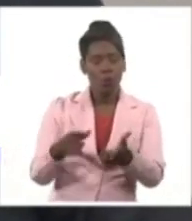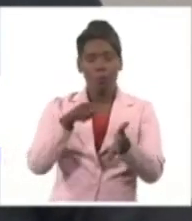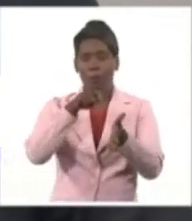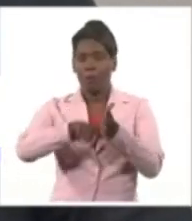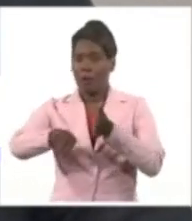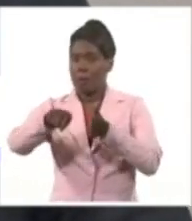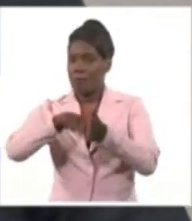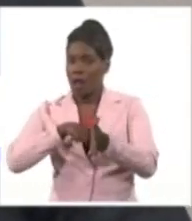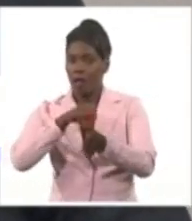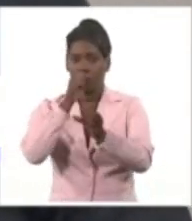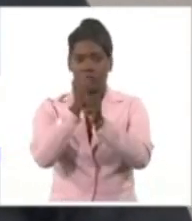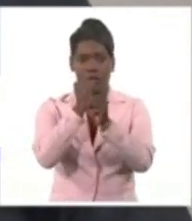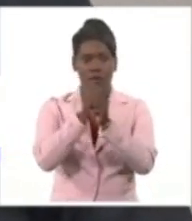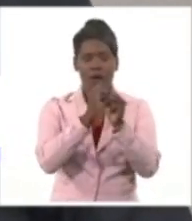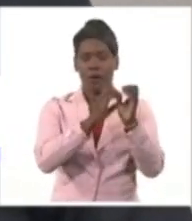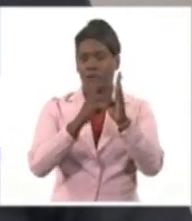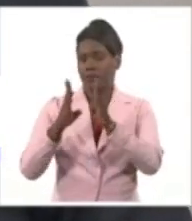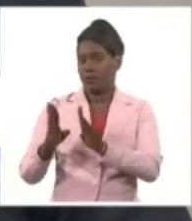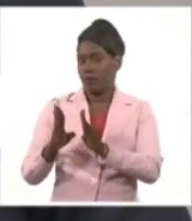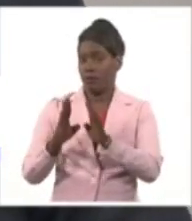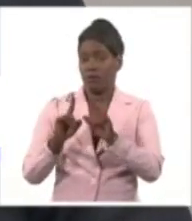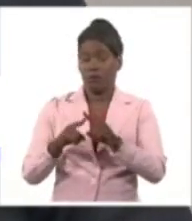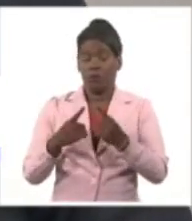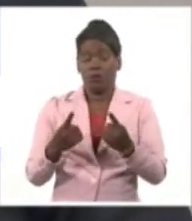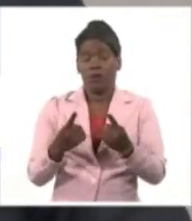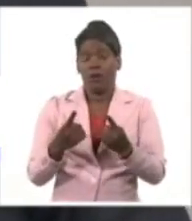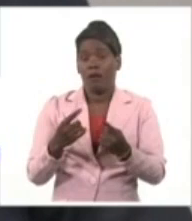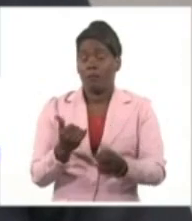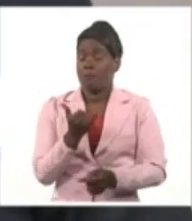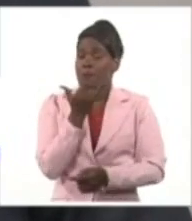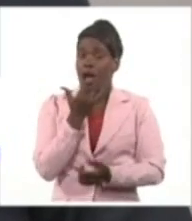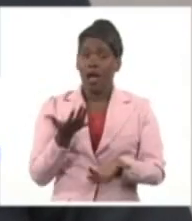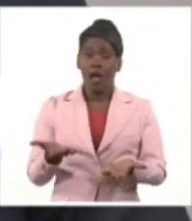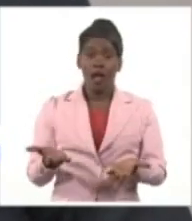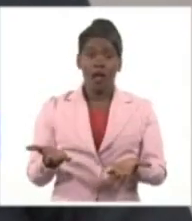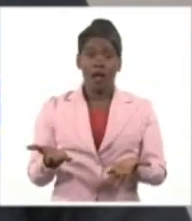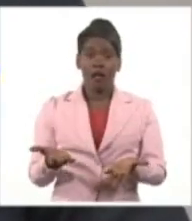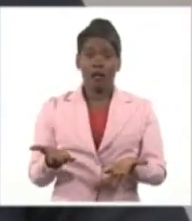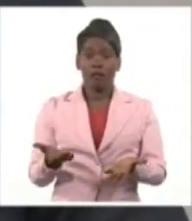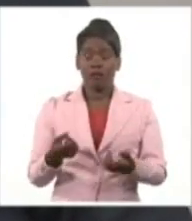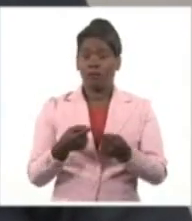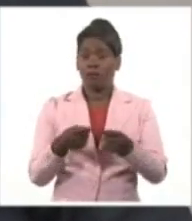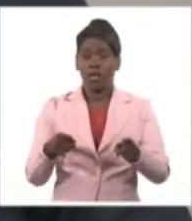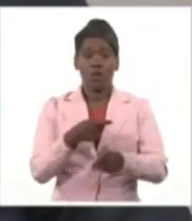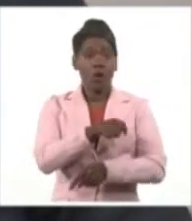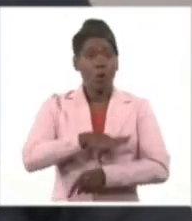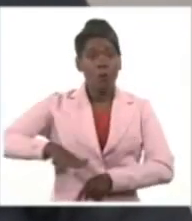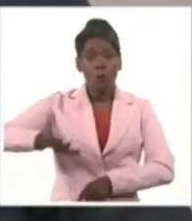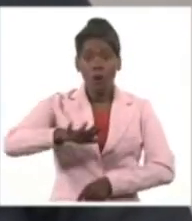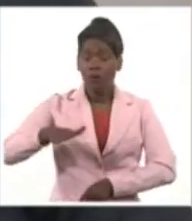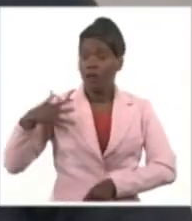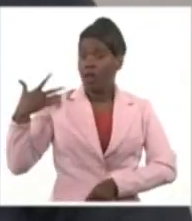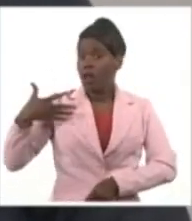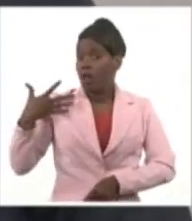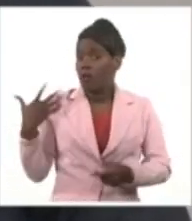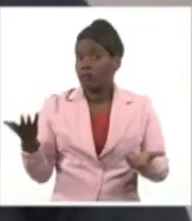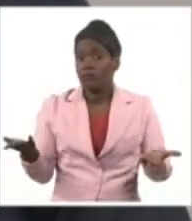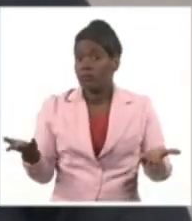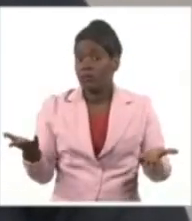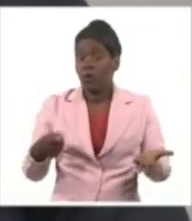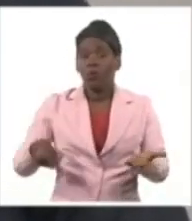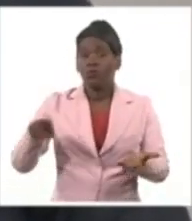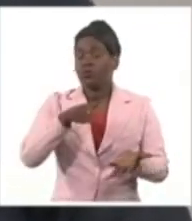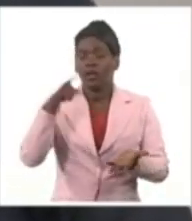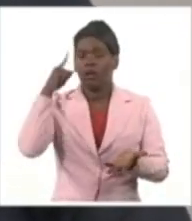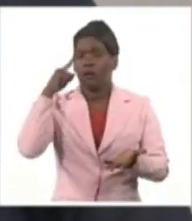incumplimiento de lo establecido de una dirección, no le da consuelo al pueblo, al pueblo lo le da